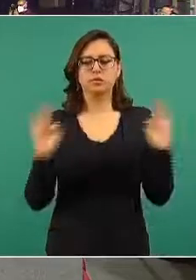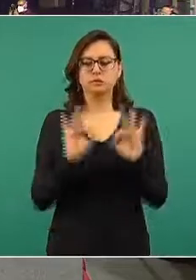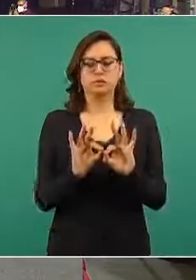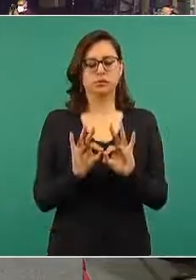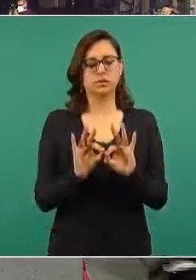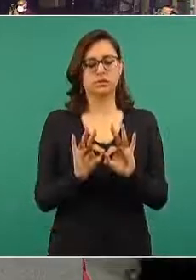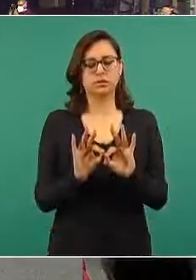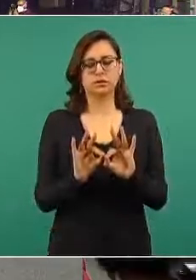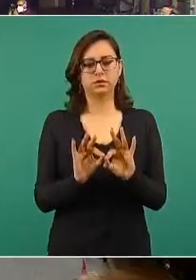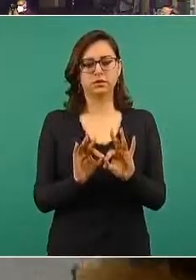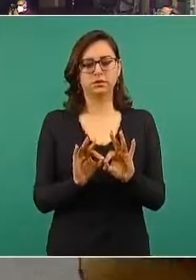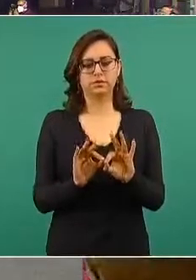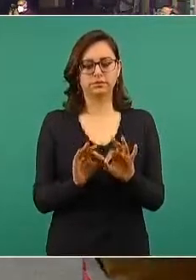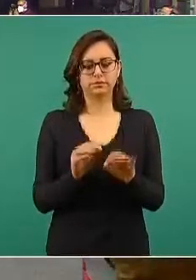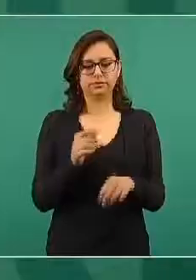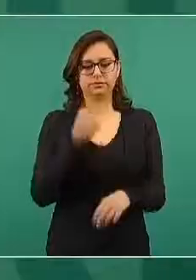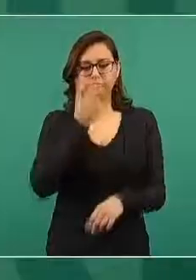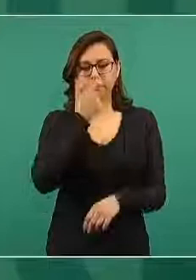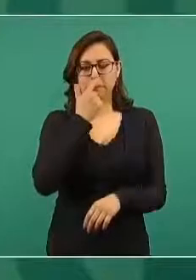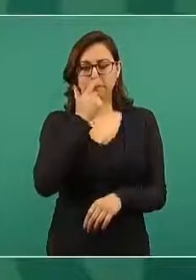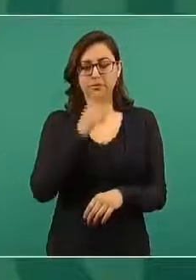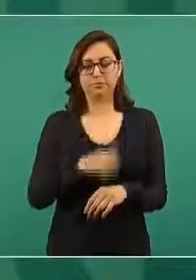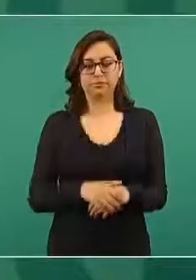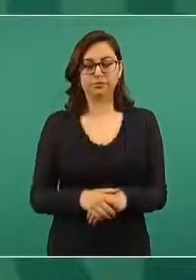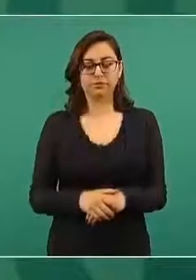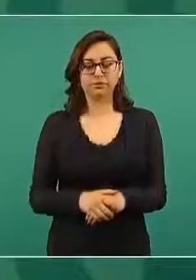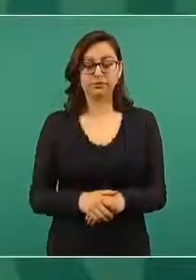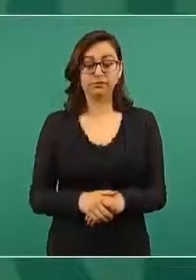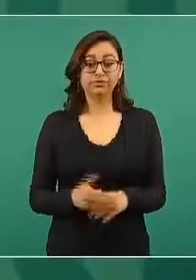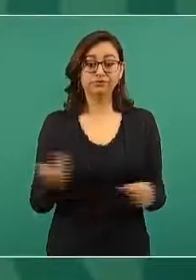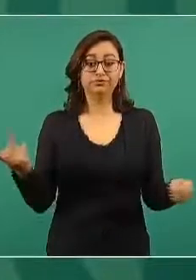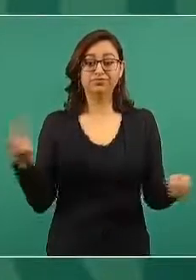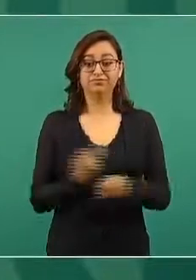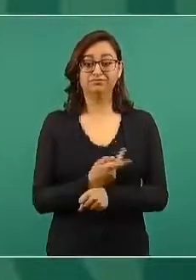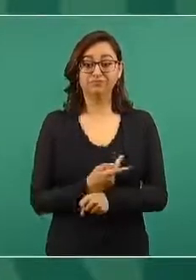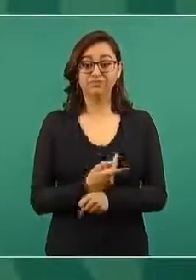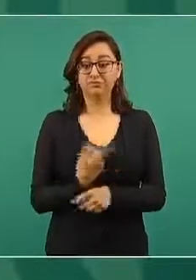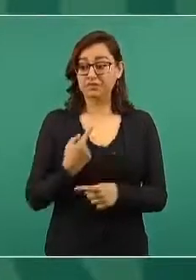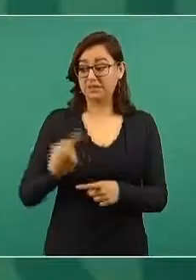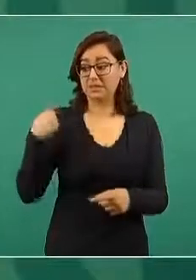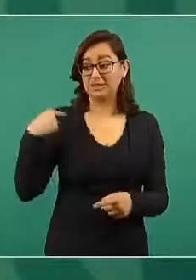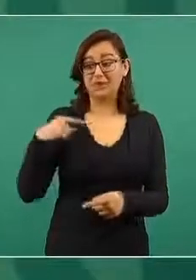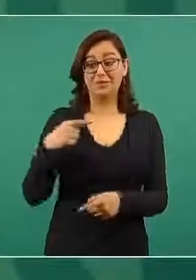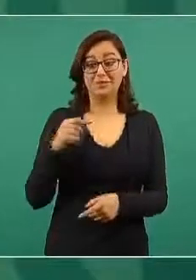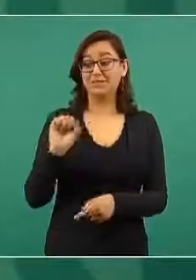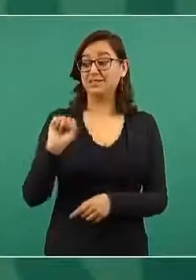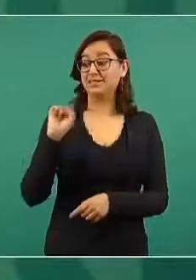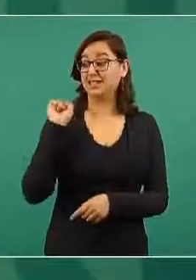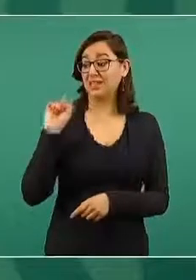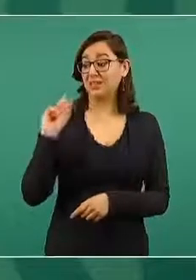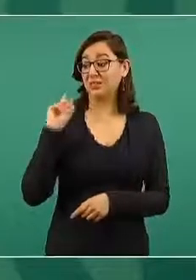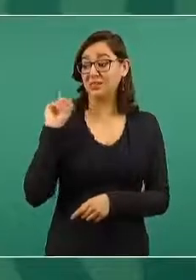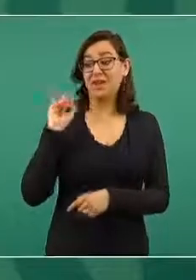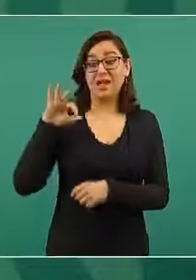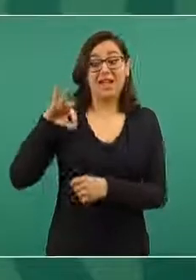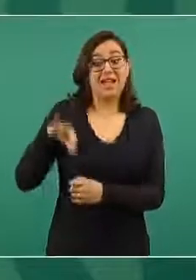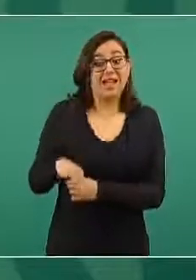estaban las elecciones y